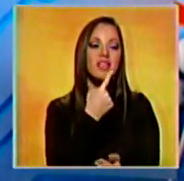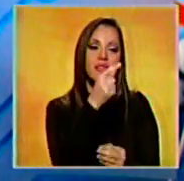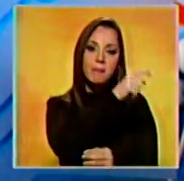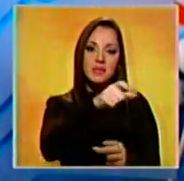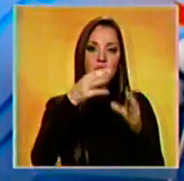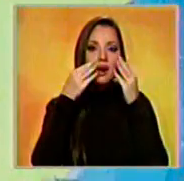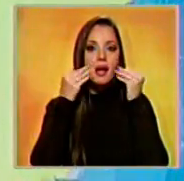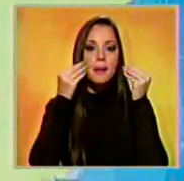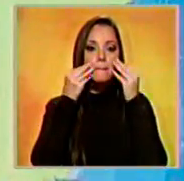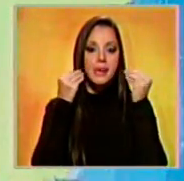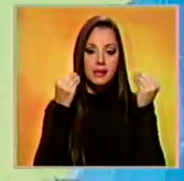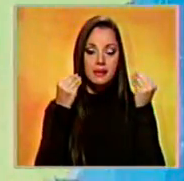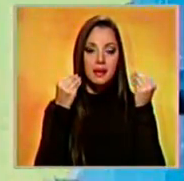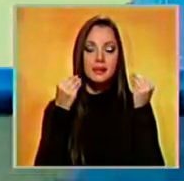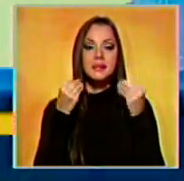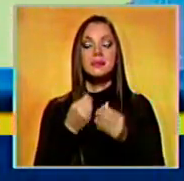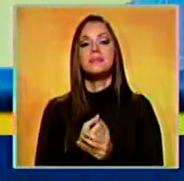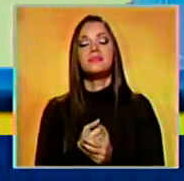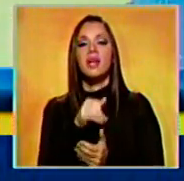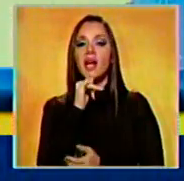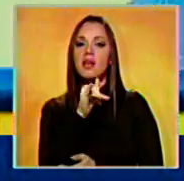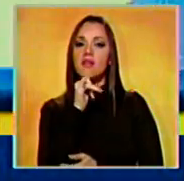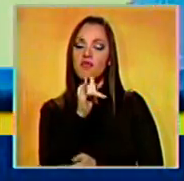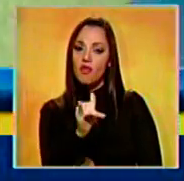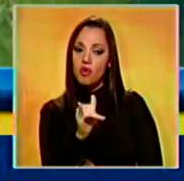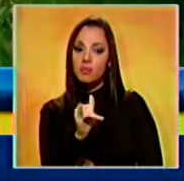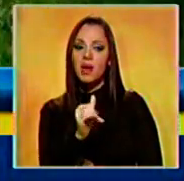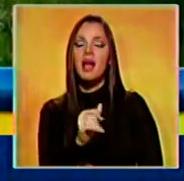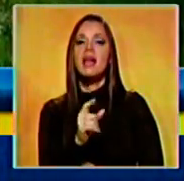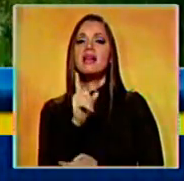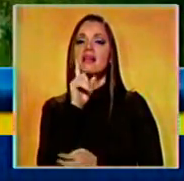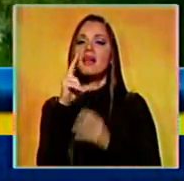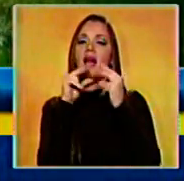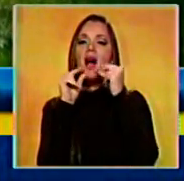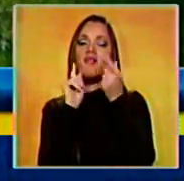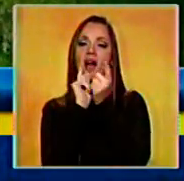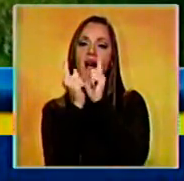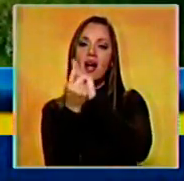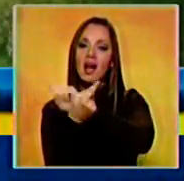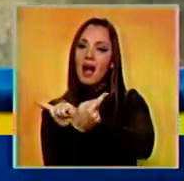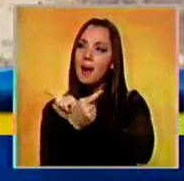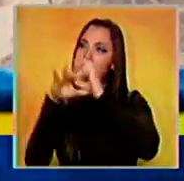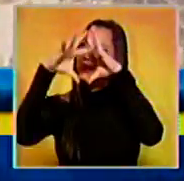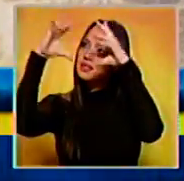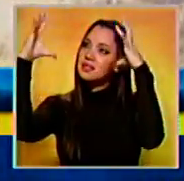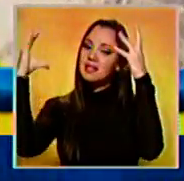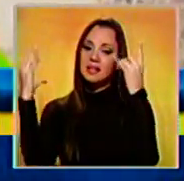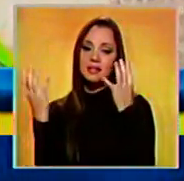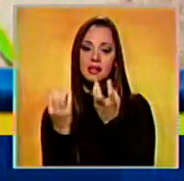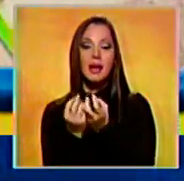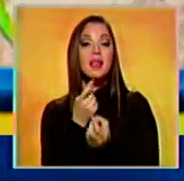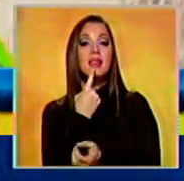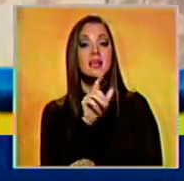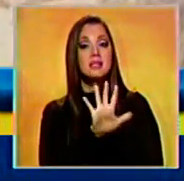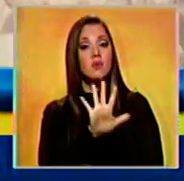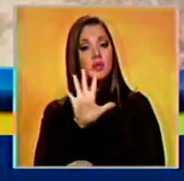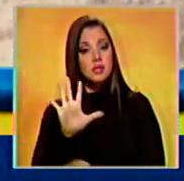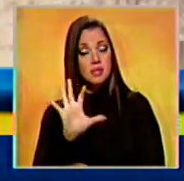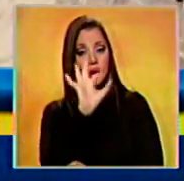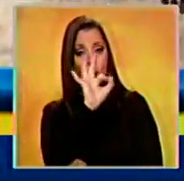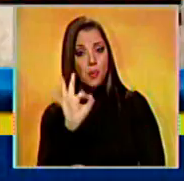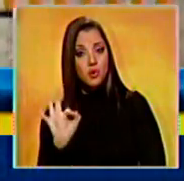científico. El informe divulgado en la cumbre de cambio climático en Lima, Perú, señala que 55% del carbono